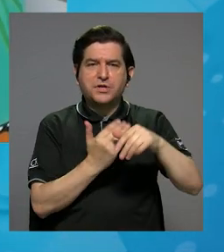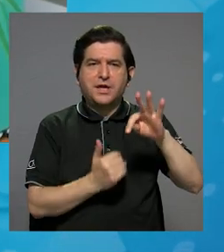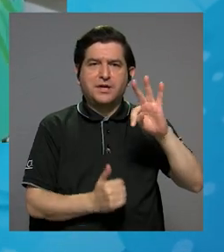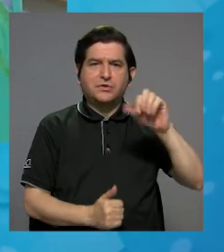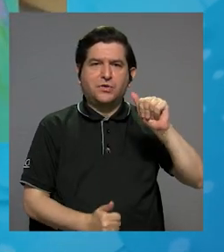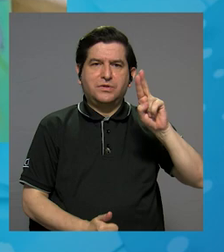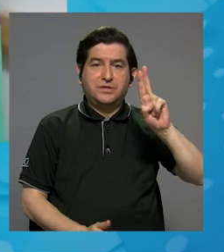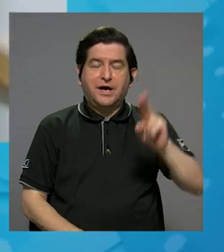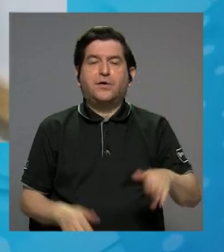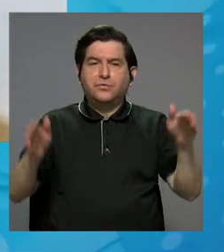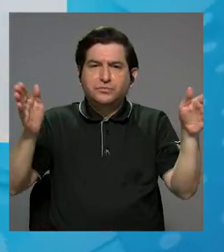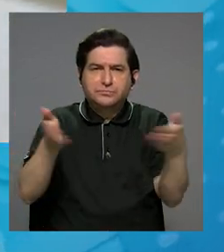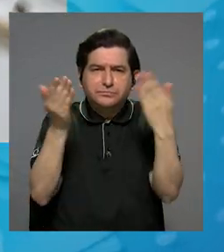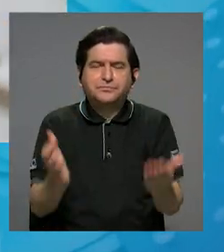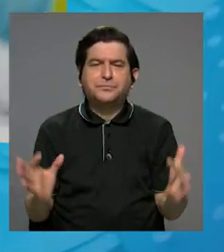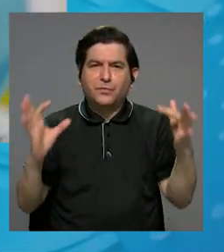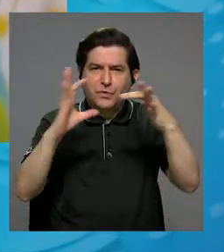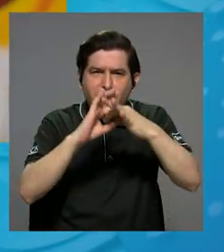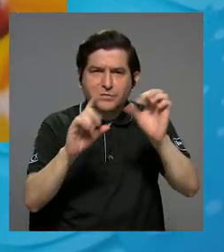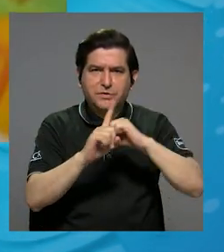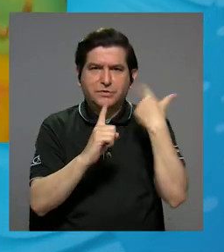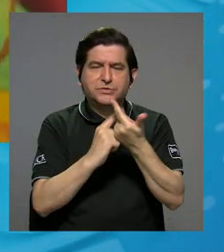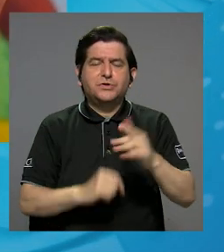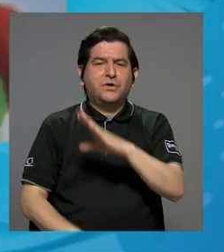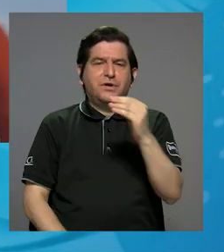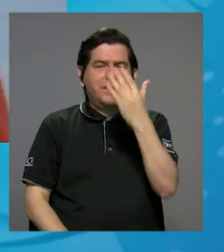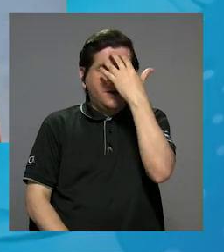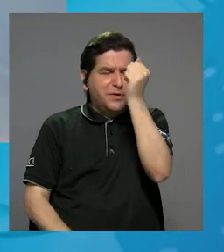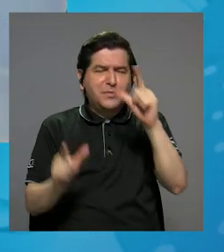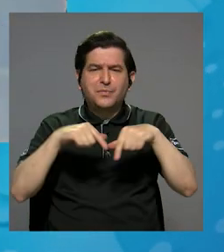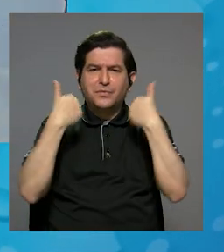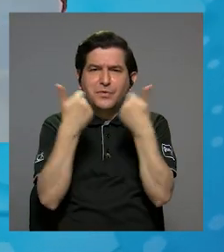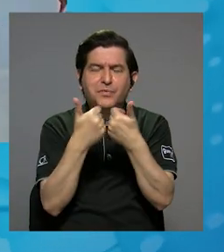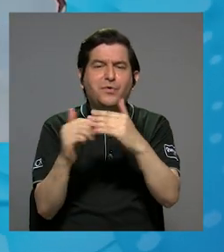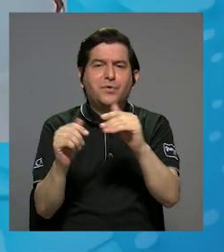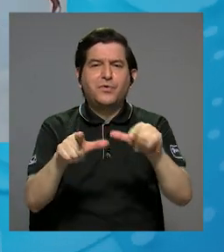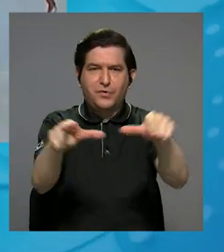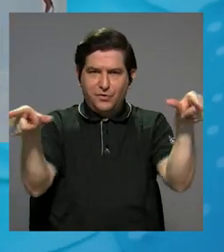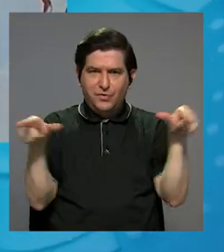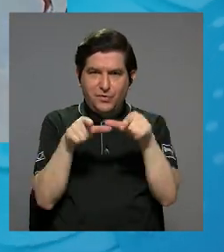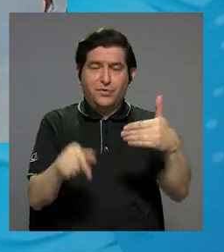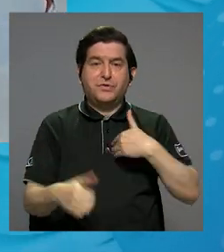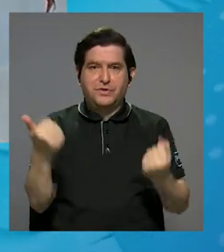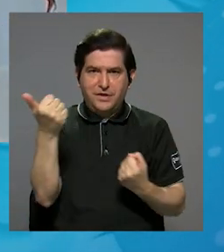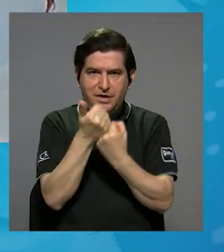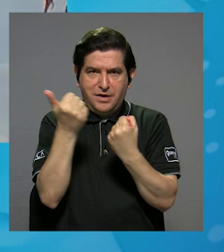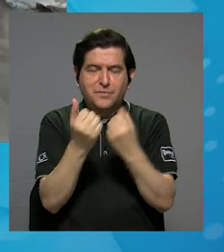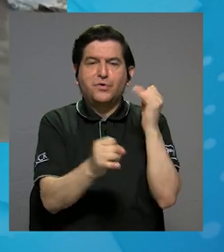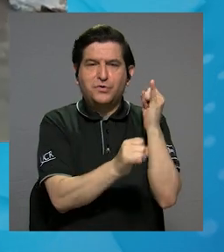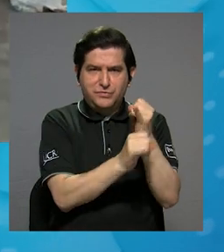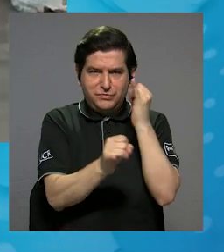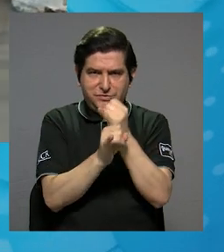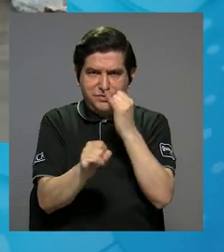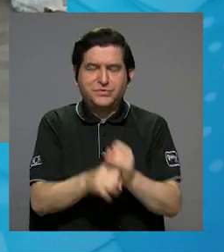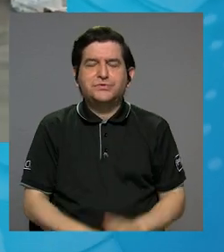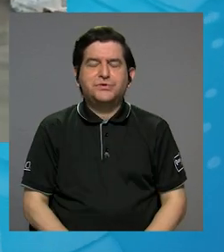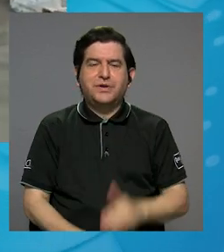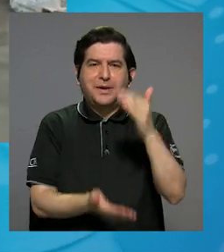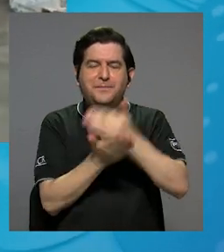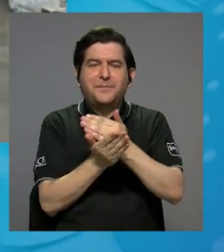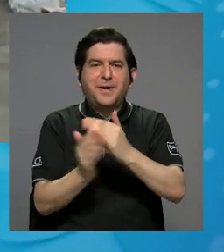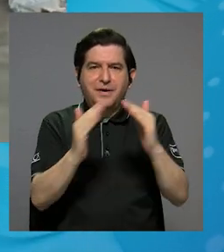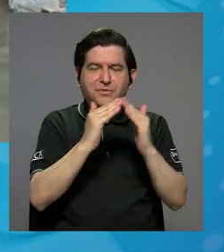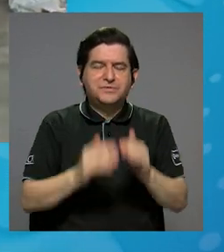promueve así la cohesión social y la memoria colectiva de la zona, contando con el apoyo de instituciones como Pausa